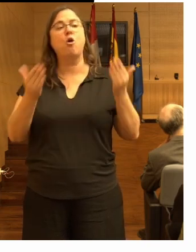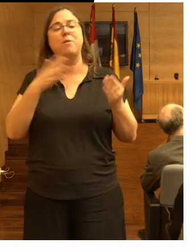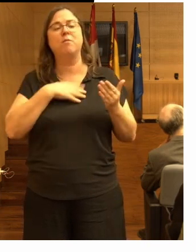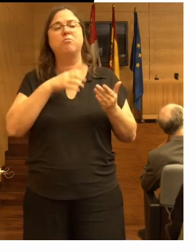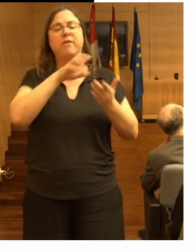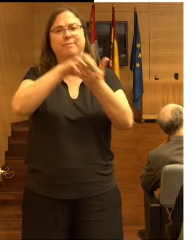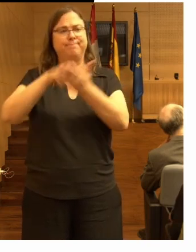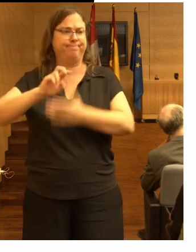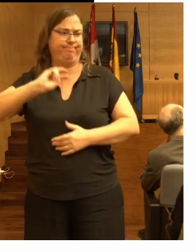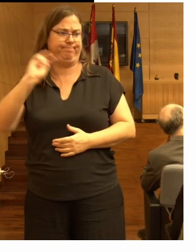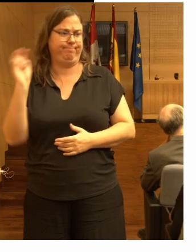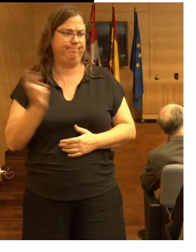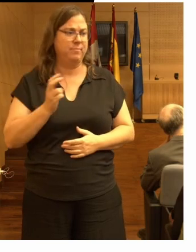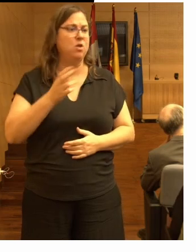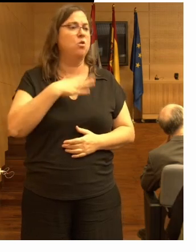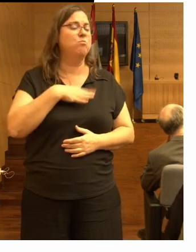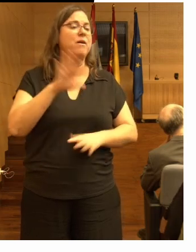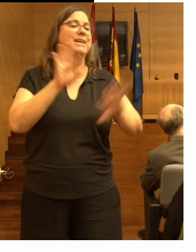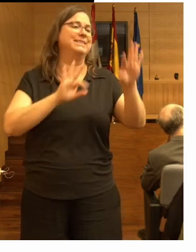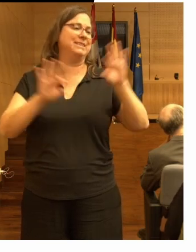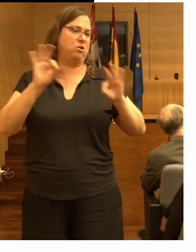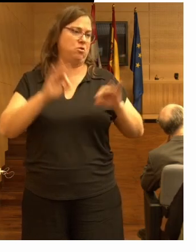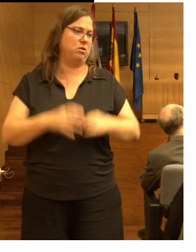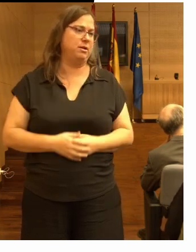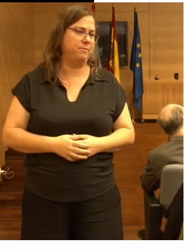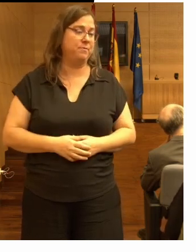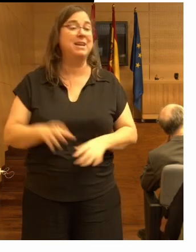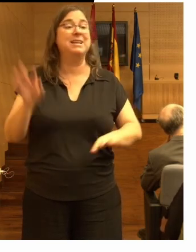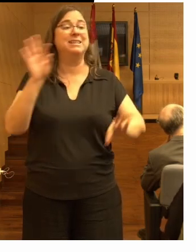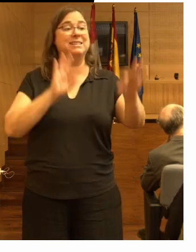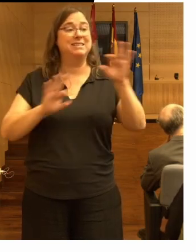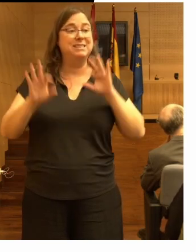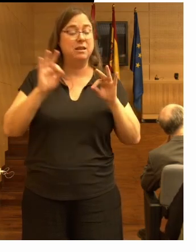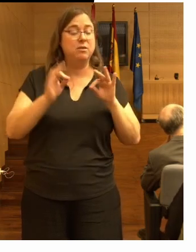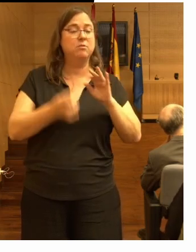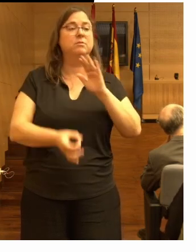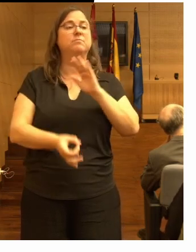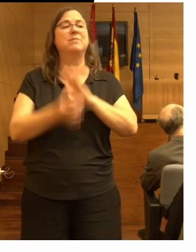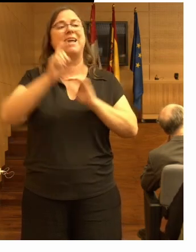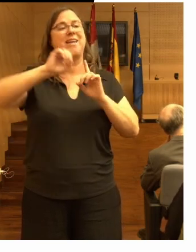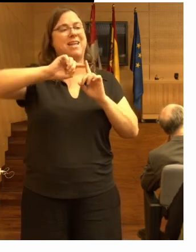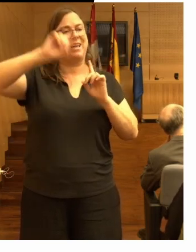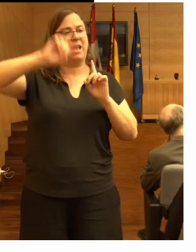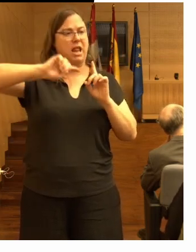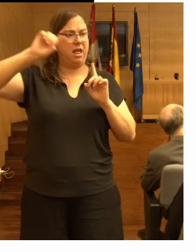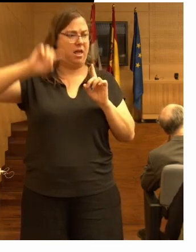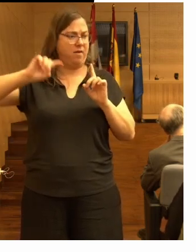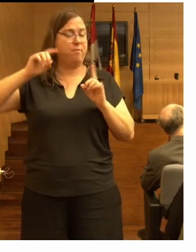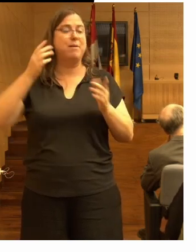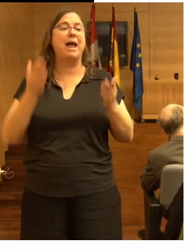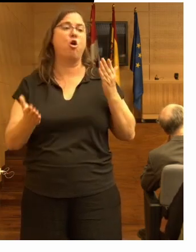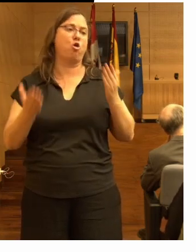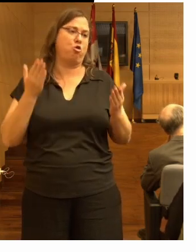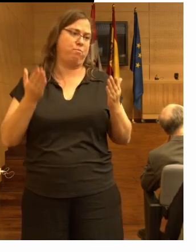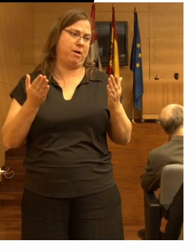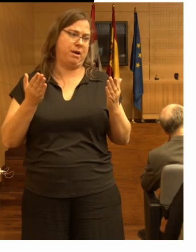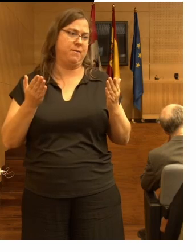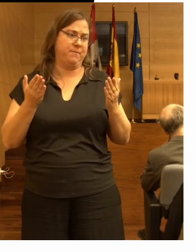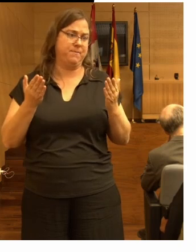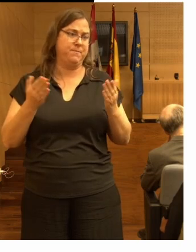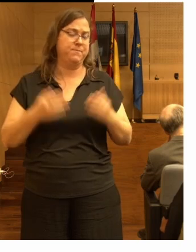residencias que se pueden seleccionar se seleccionan y aparece un gráfico comparativo entre ellas